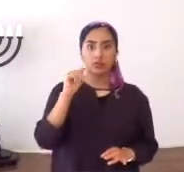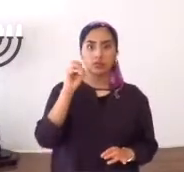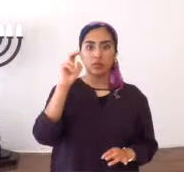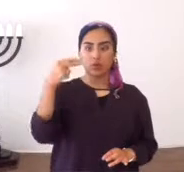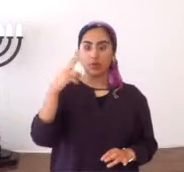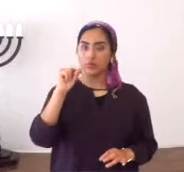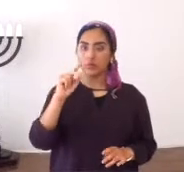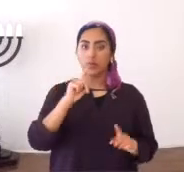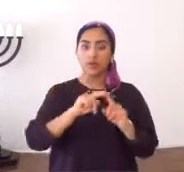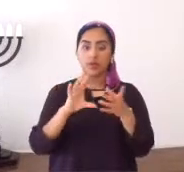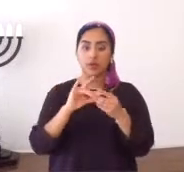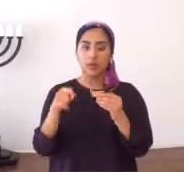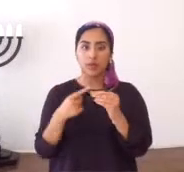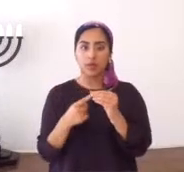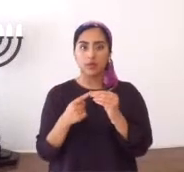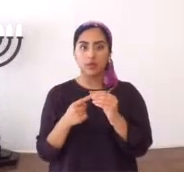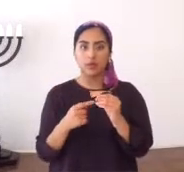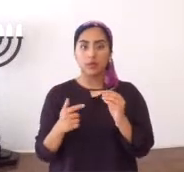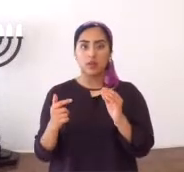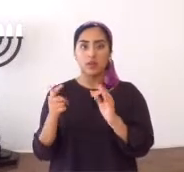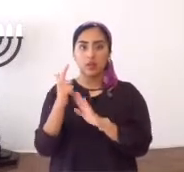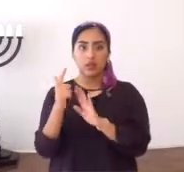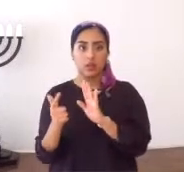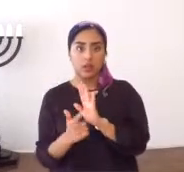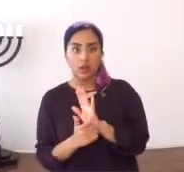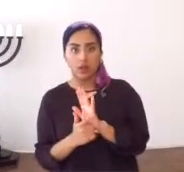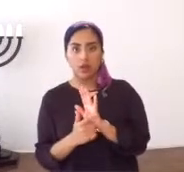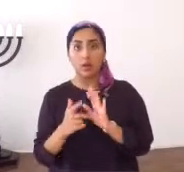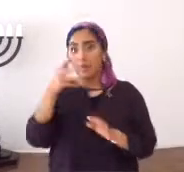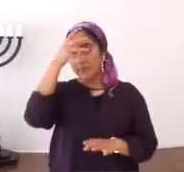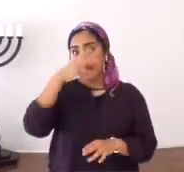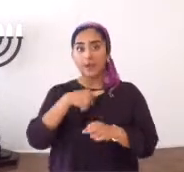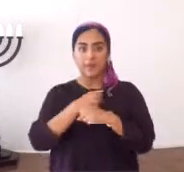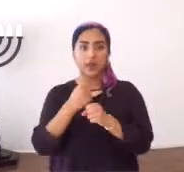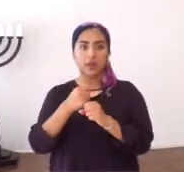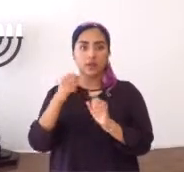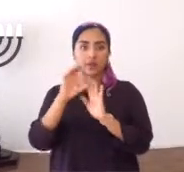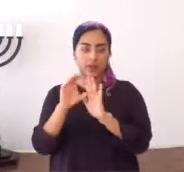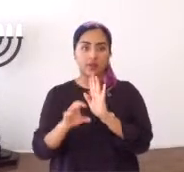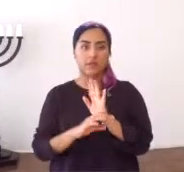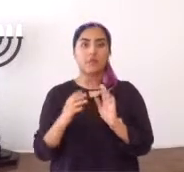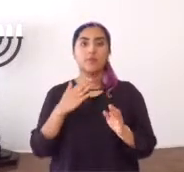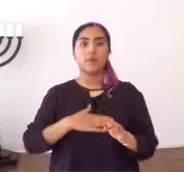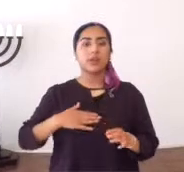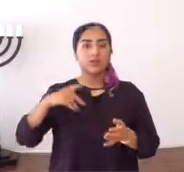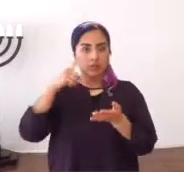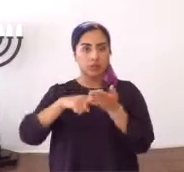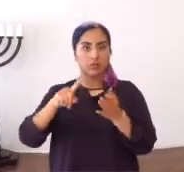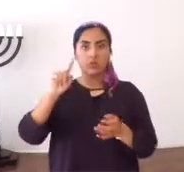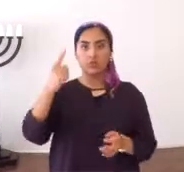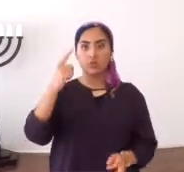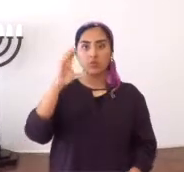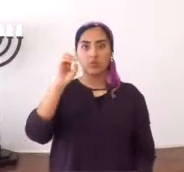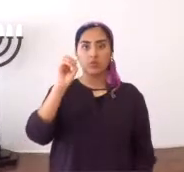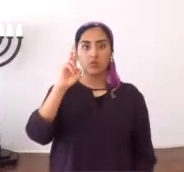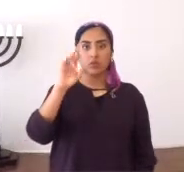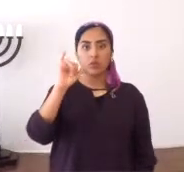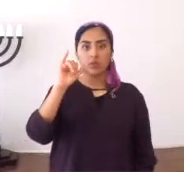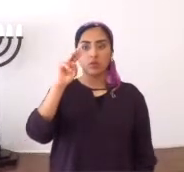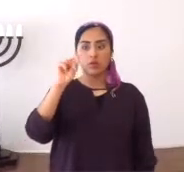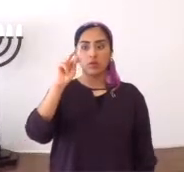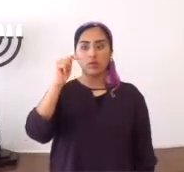de Elohim, a la Torah, no, sino a la ley, a la ley rabínica, a las leyes rabínicas, vamos a primera de Corintios,